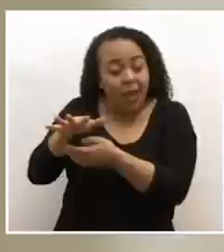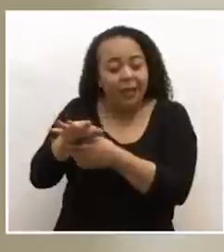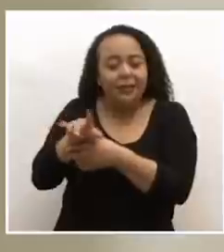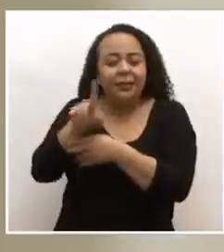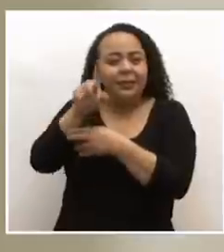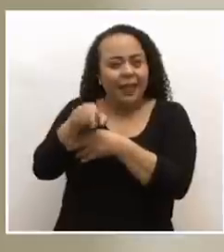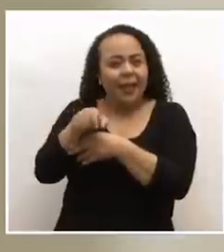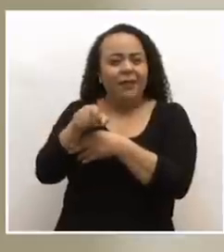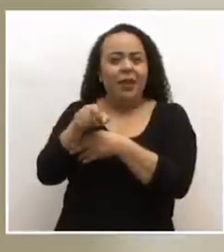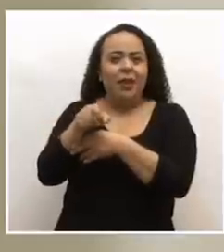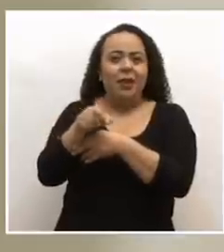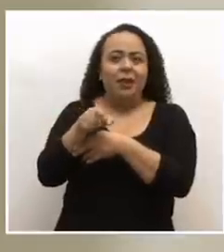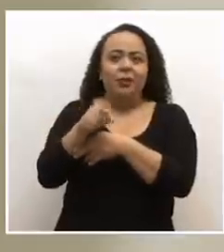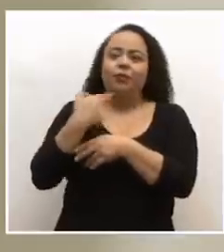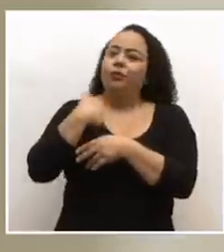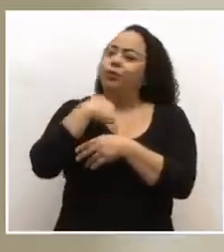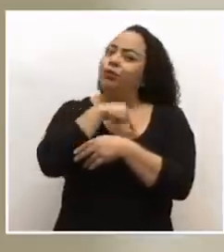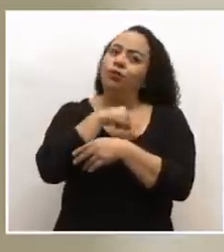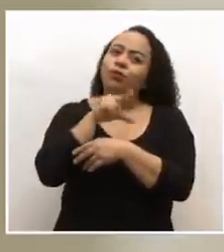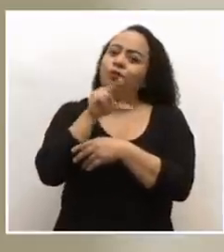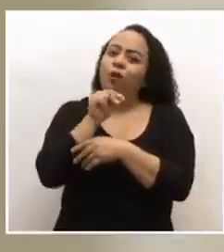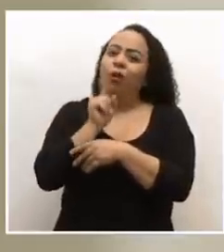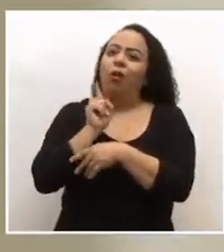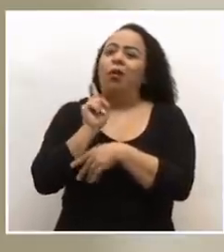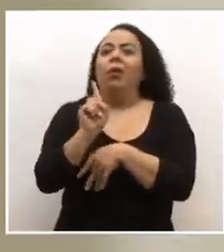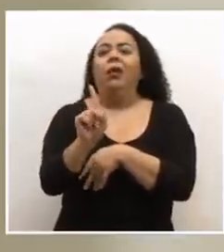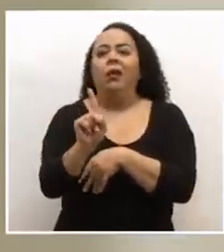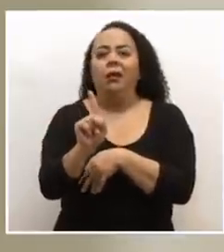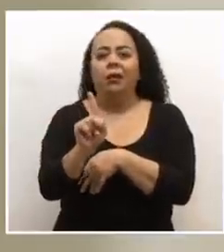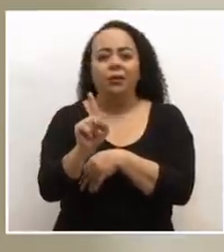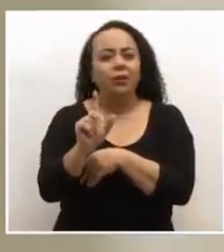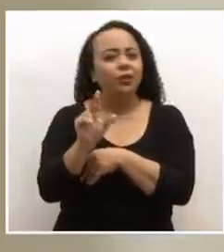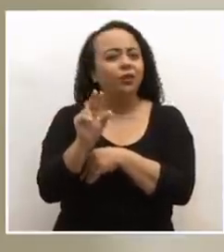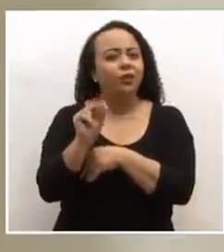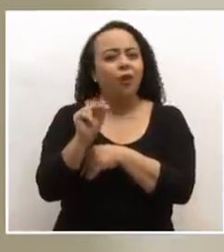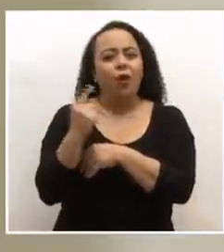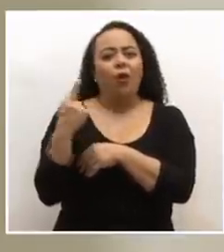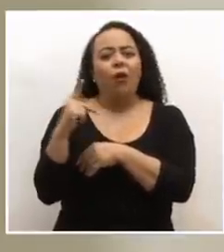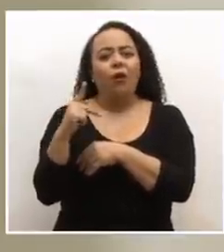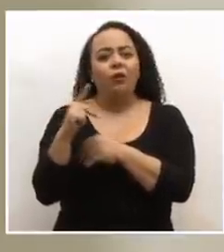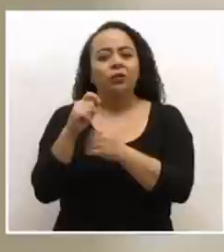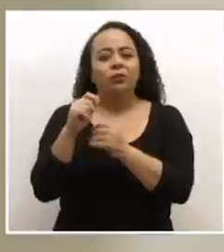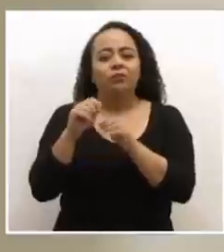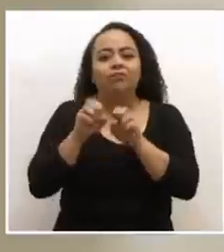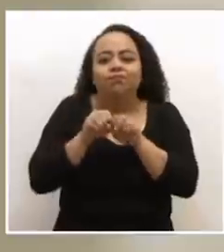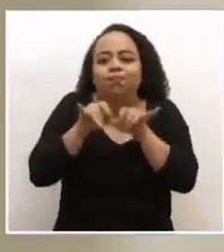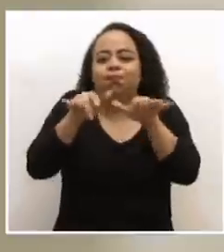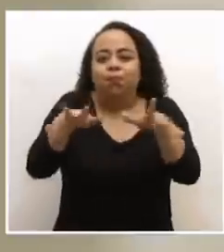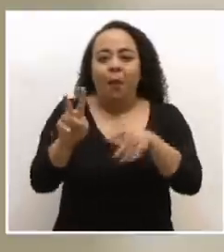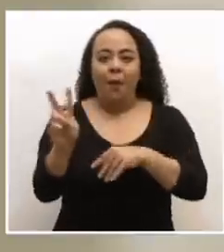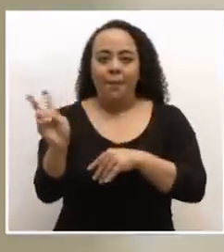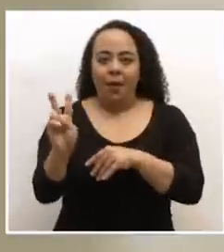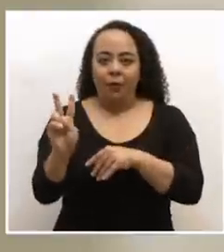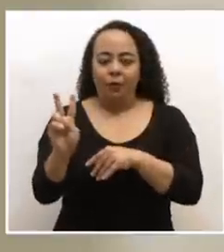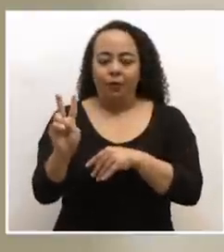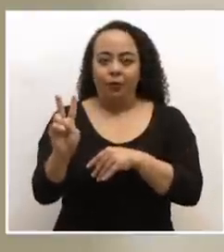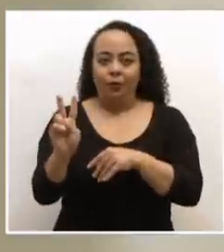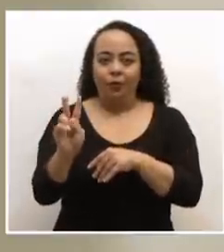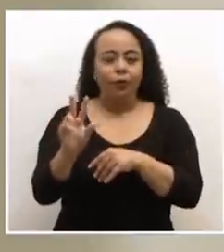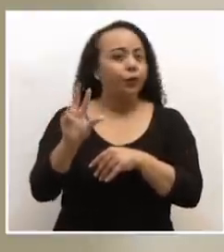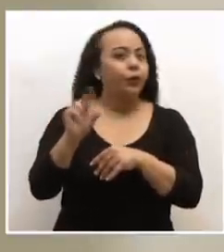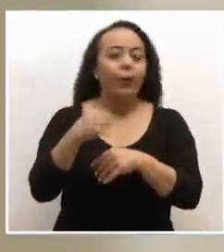a no exponernos, a no socializar el virus, a no hacer